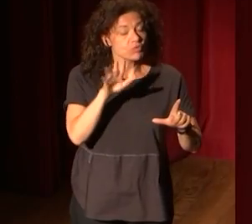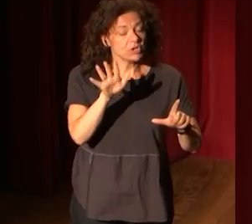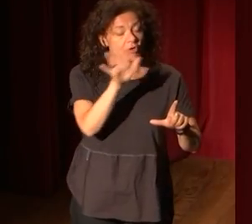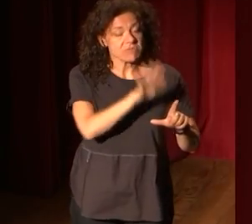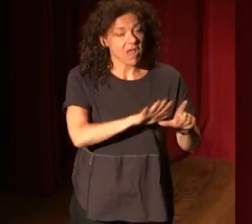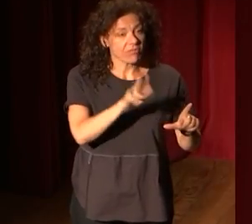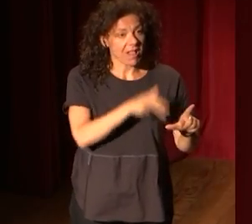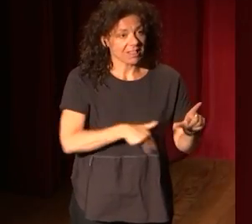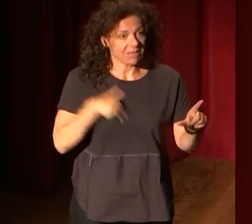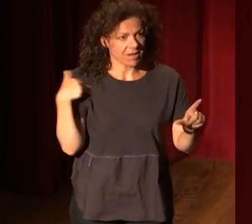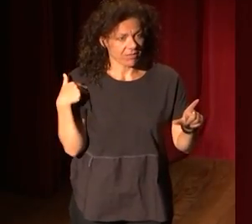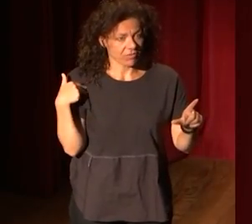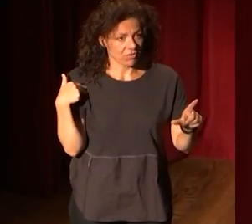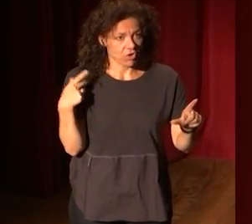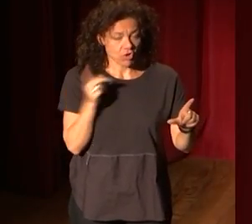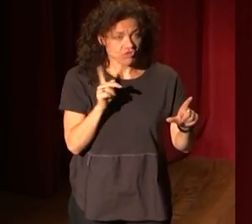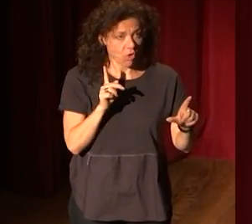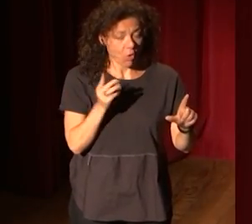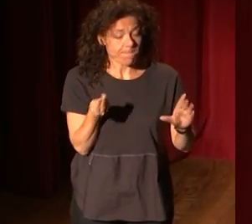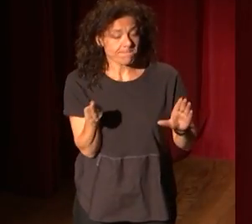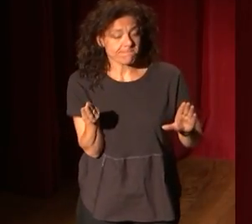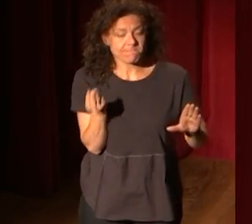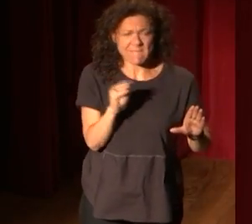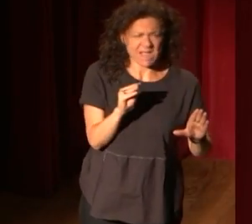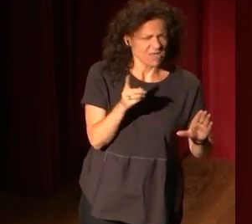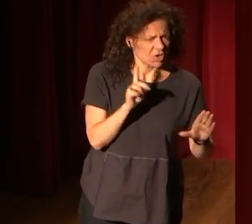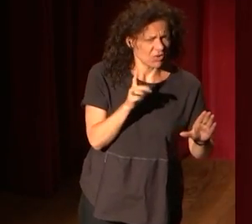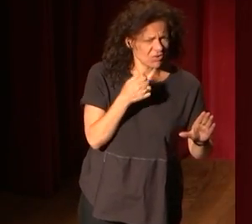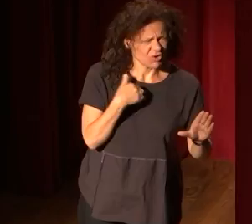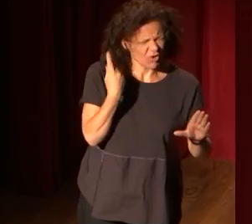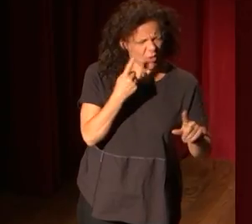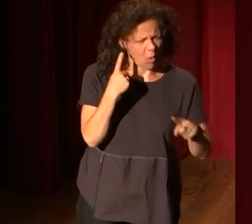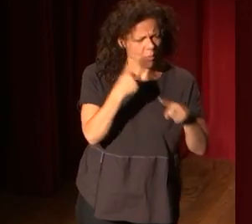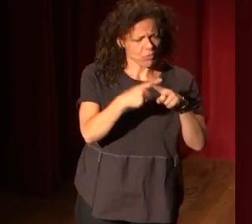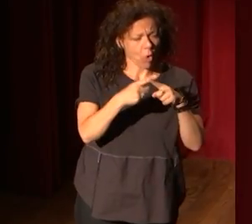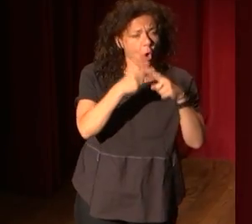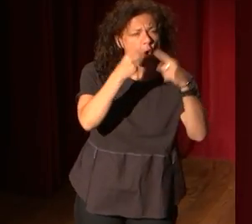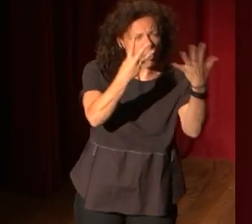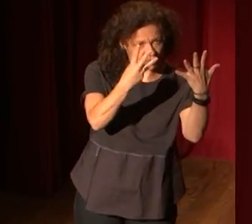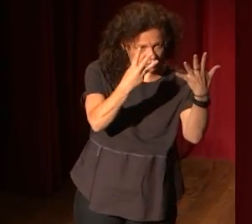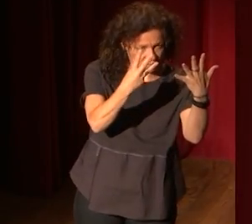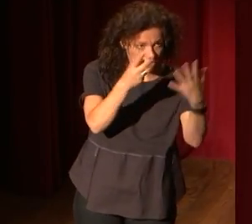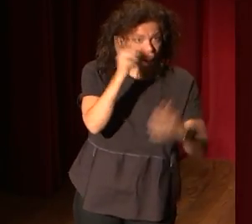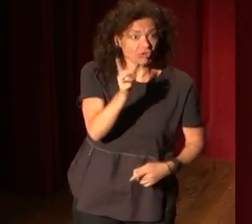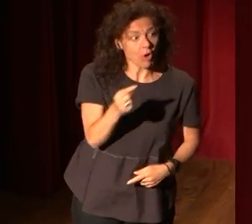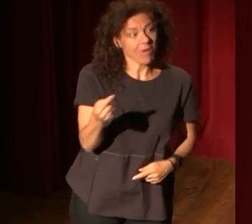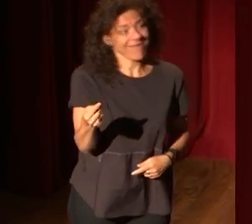Pero no más, sino, creo que es por ocho, este solo vídeo.